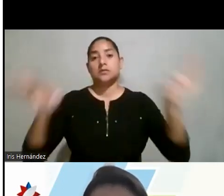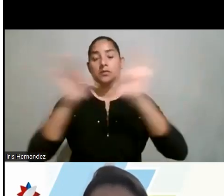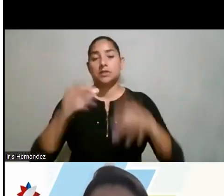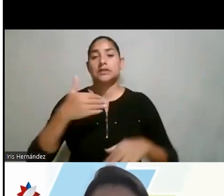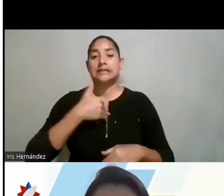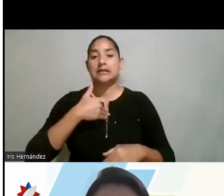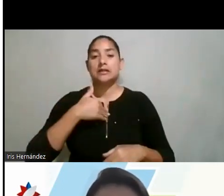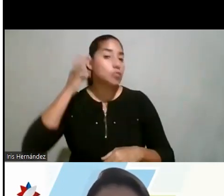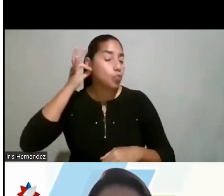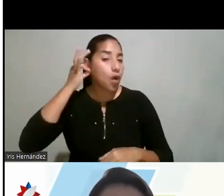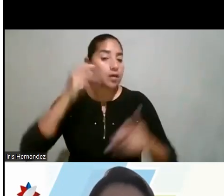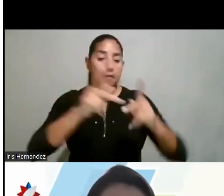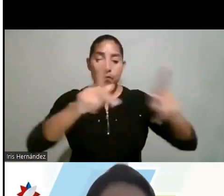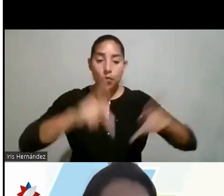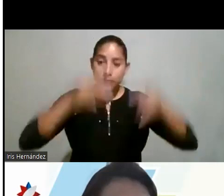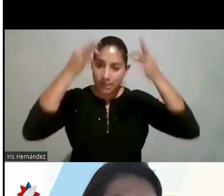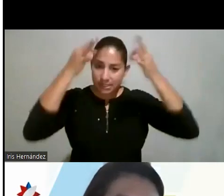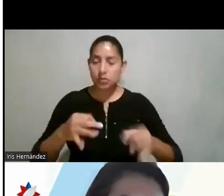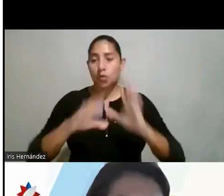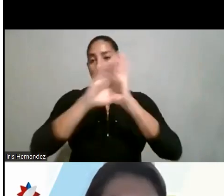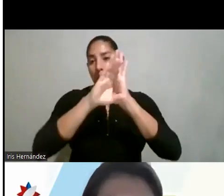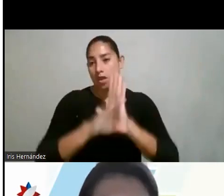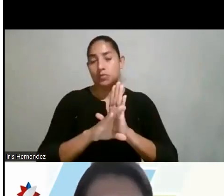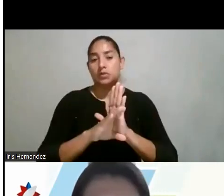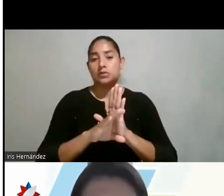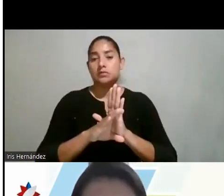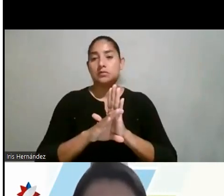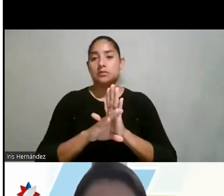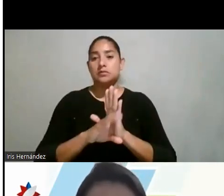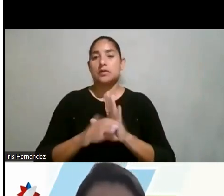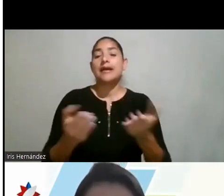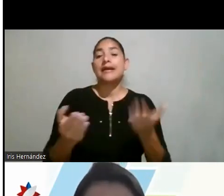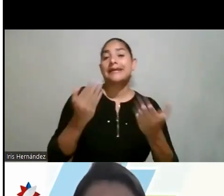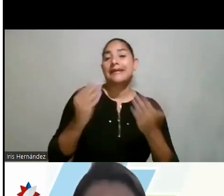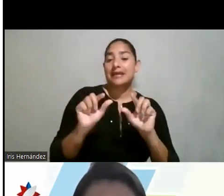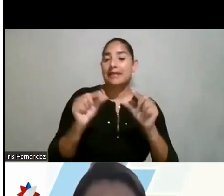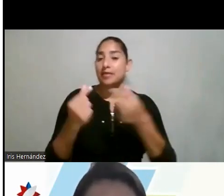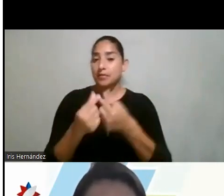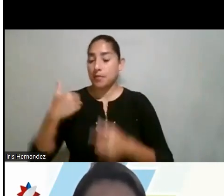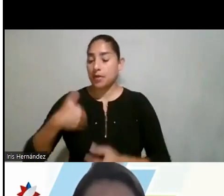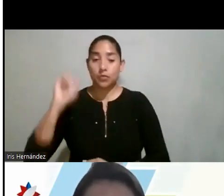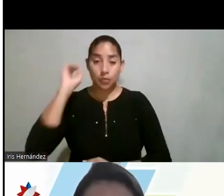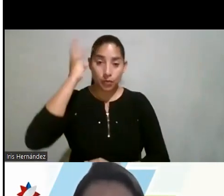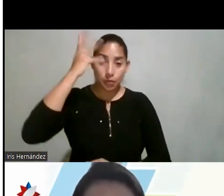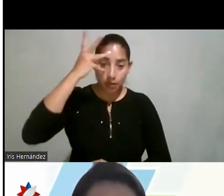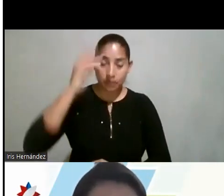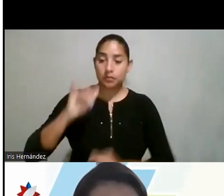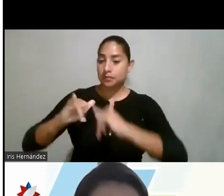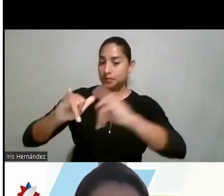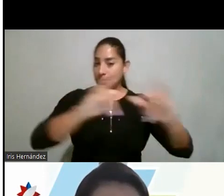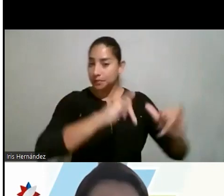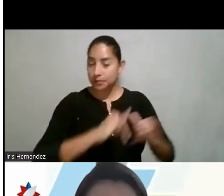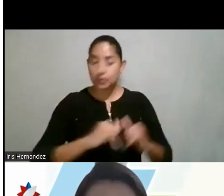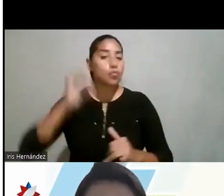mujeres en puestos de toma de decisión. Ejemplo de esto, el gabinete paritario del presidente Carlos Alvarado para tener